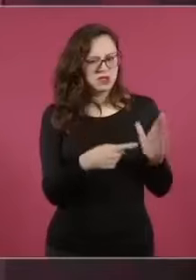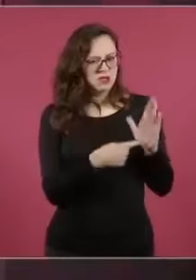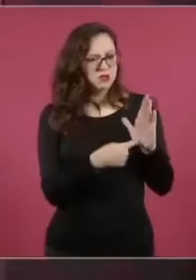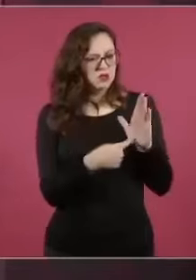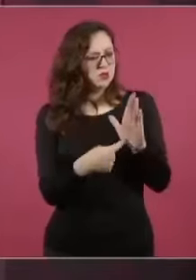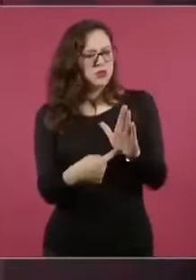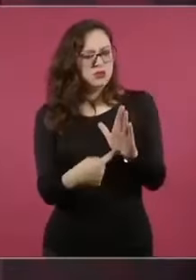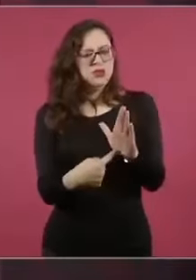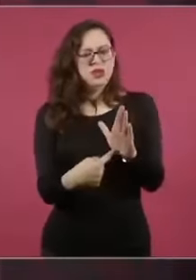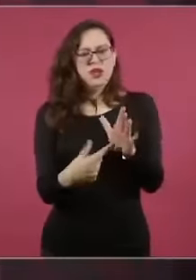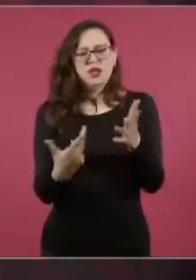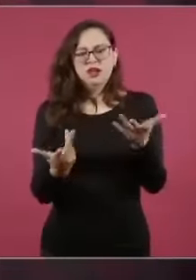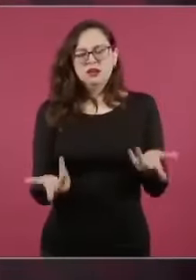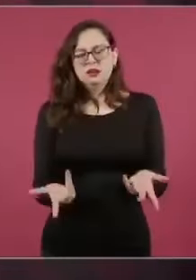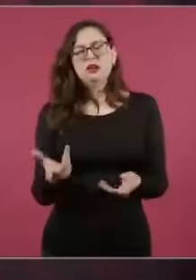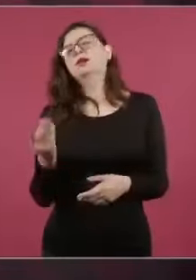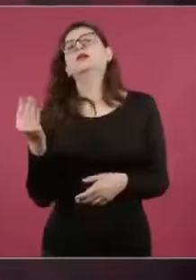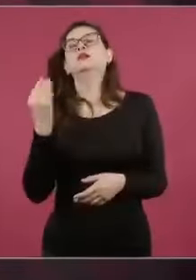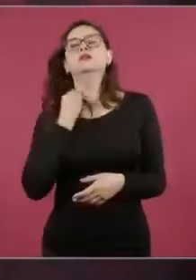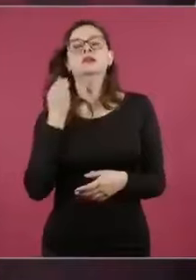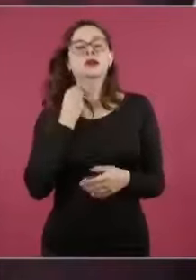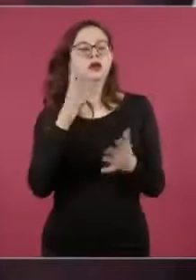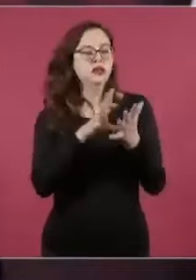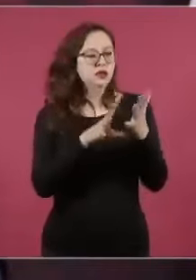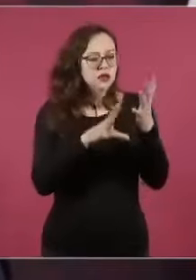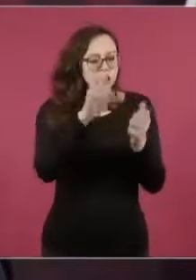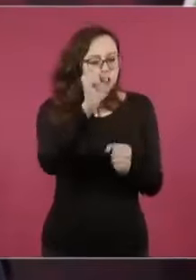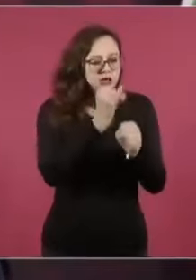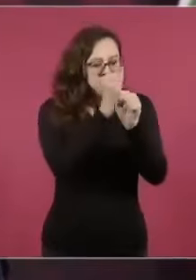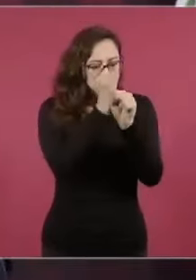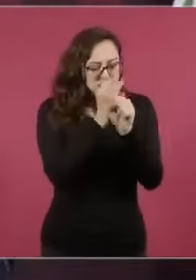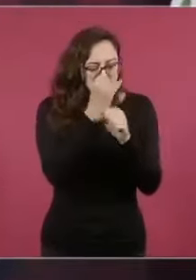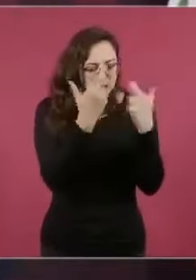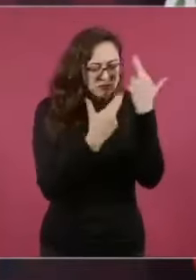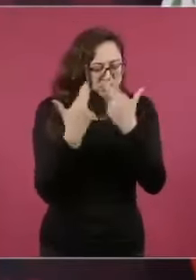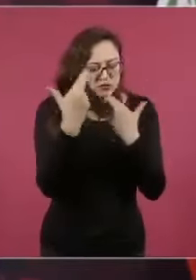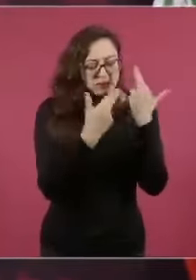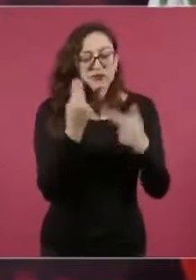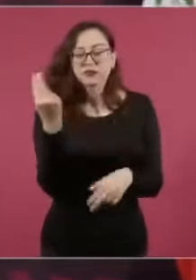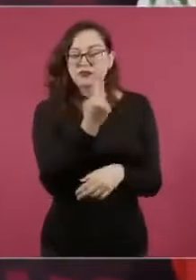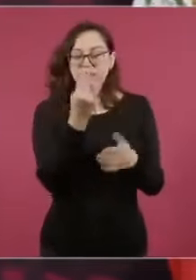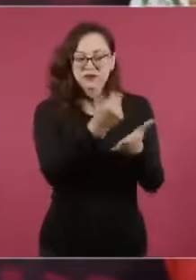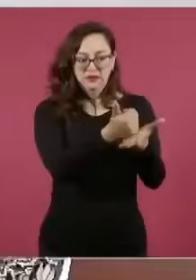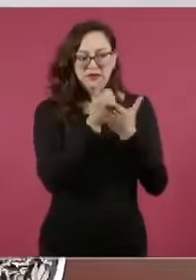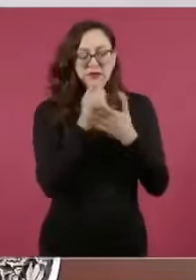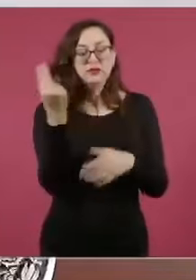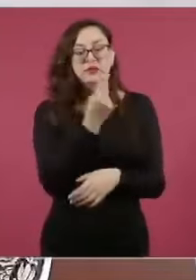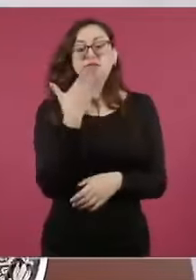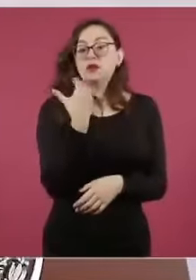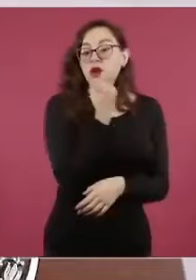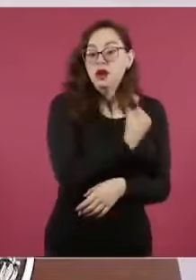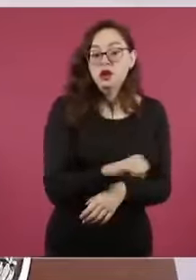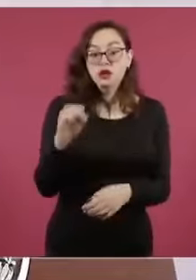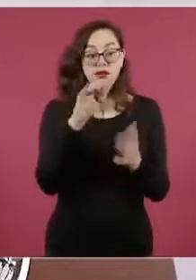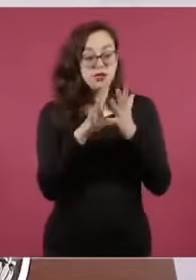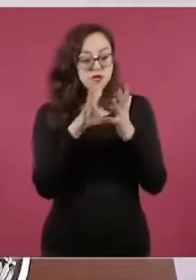lo que marca exactamente la ley no una interpretación que venga desde presidencia o una que venga